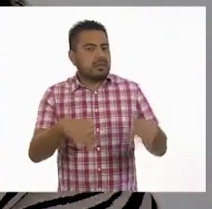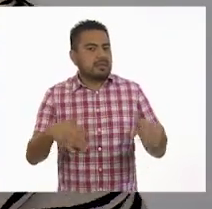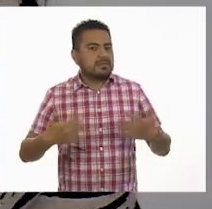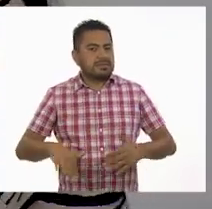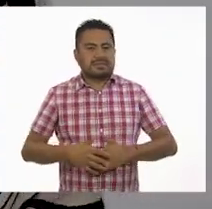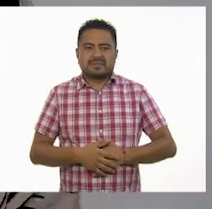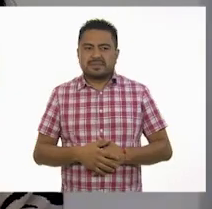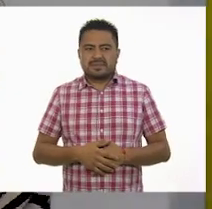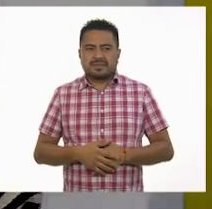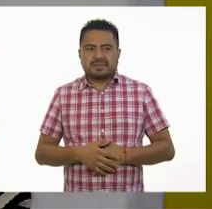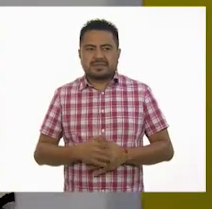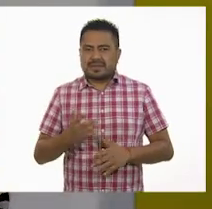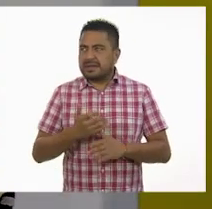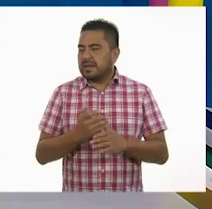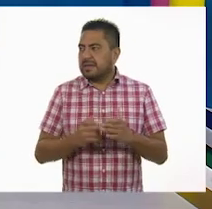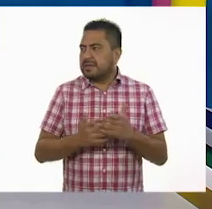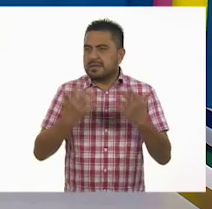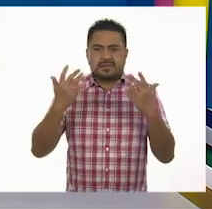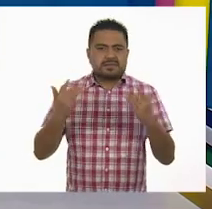Ay, qué cosas.